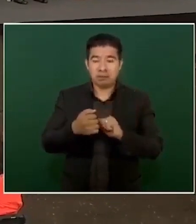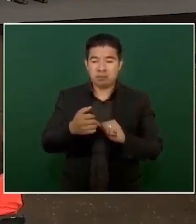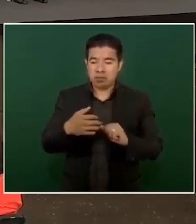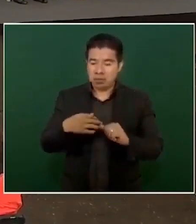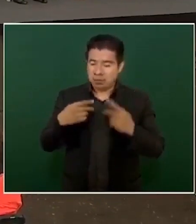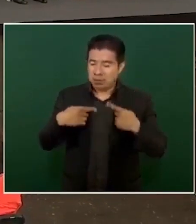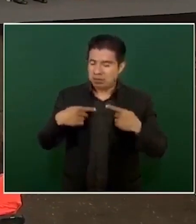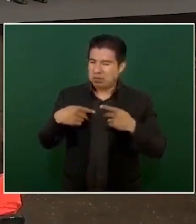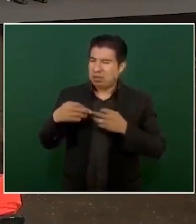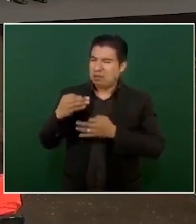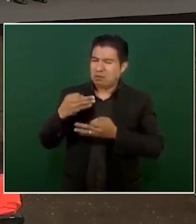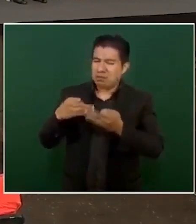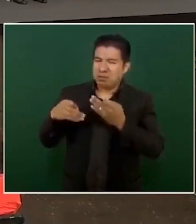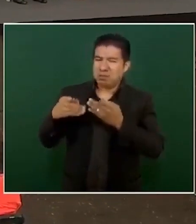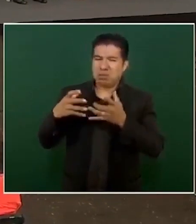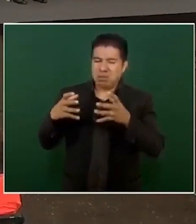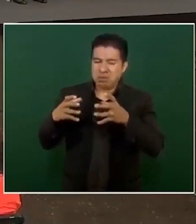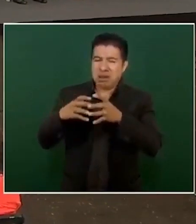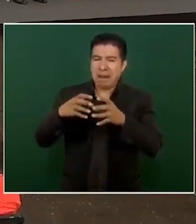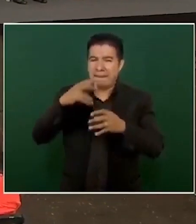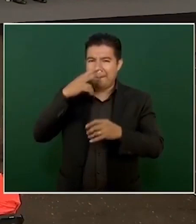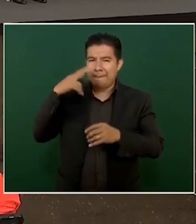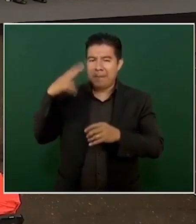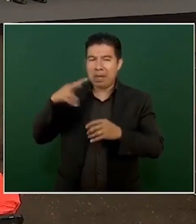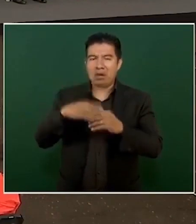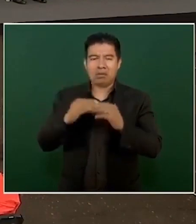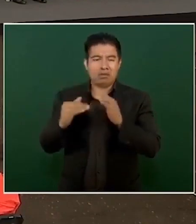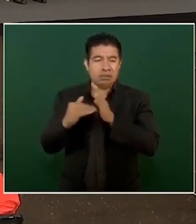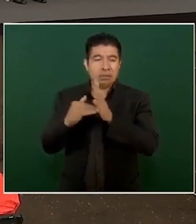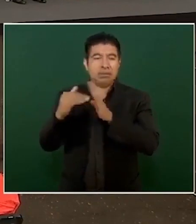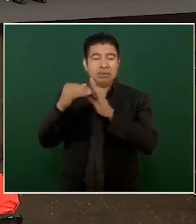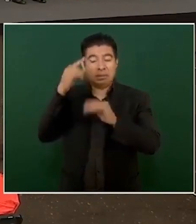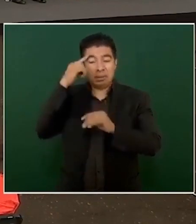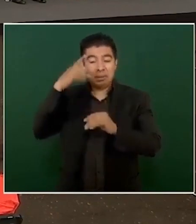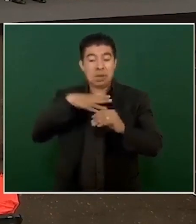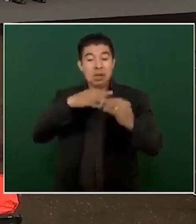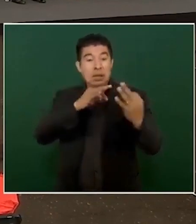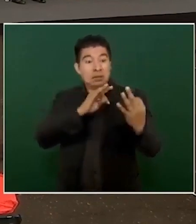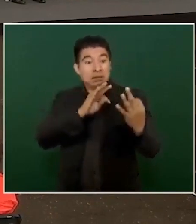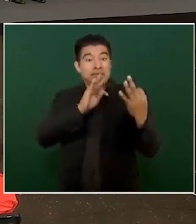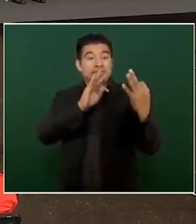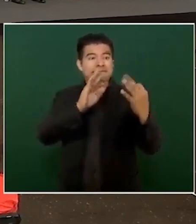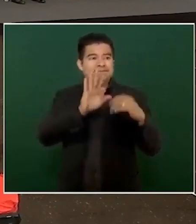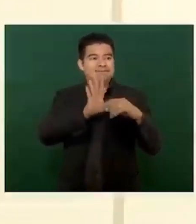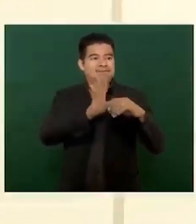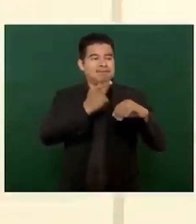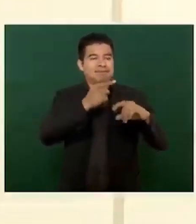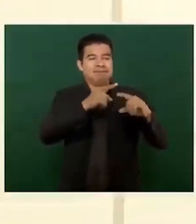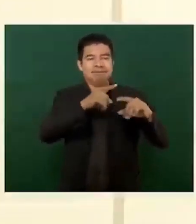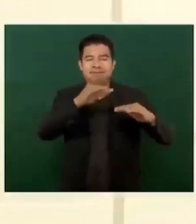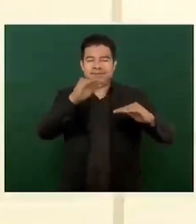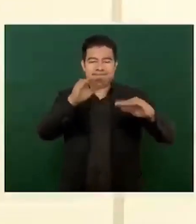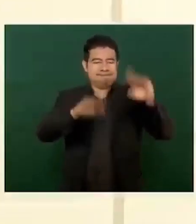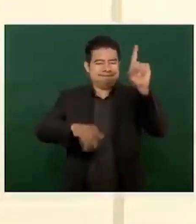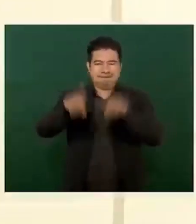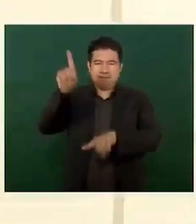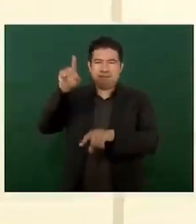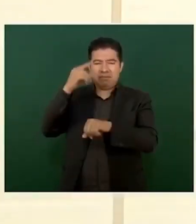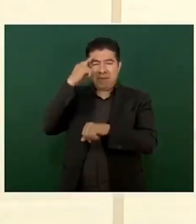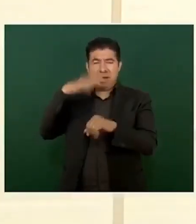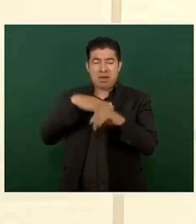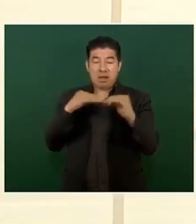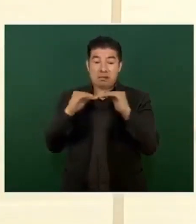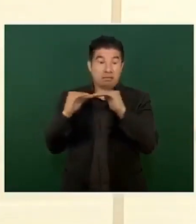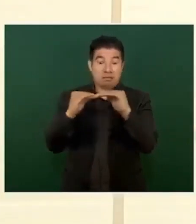millones De mexicanos Para enfrentar La monstruosa desigualdad Y la violencia Heredada Por la política